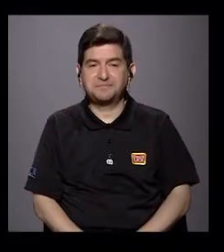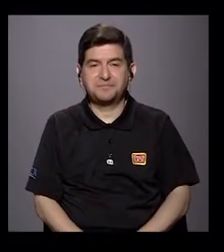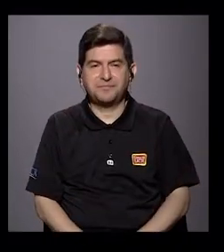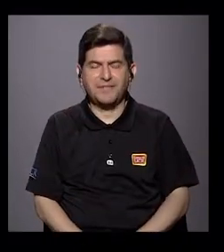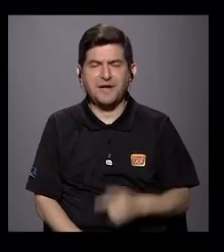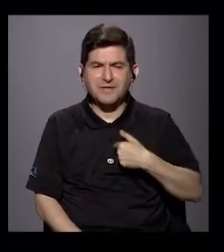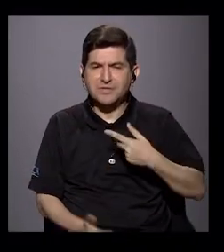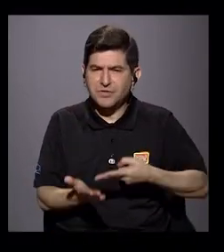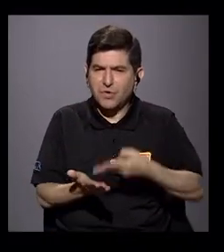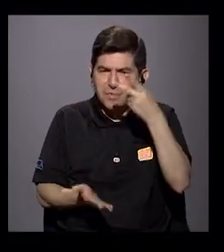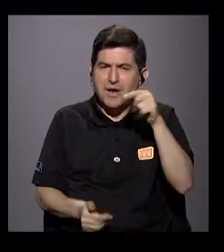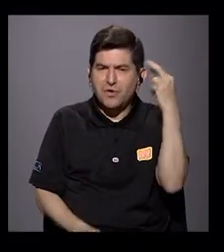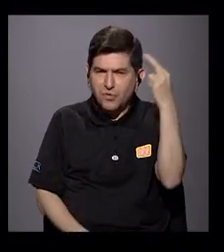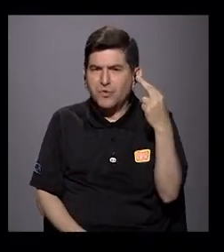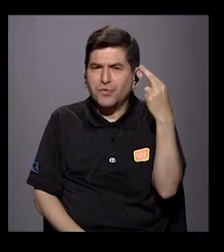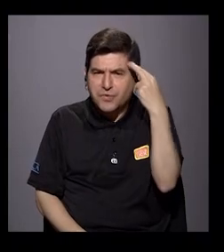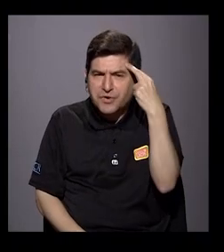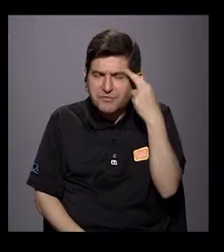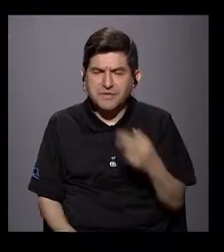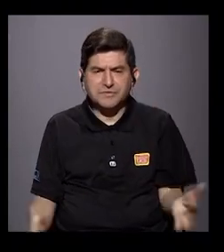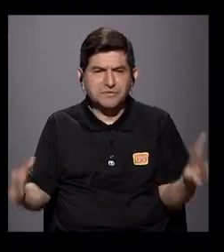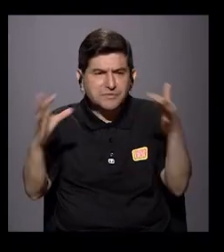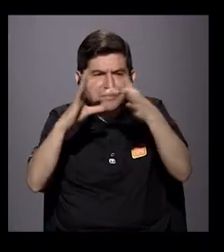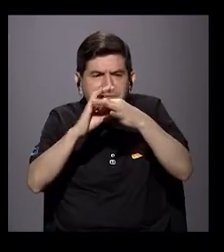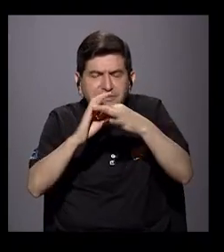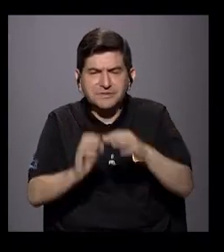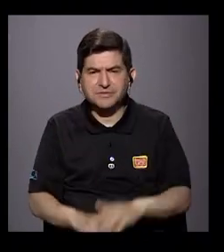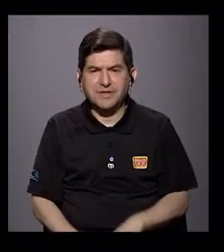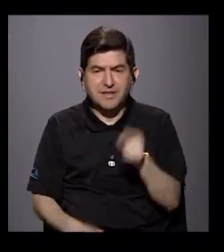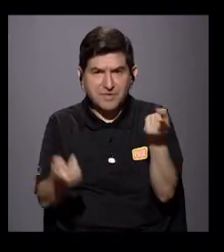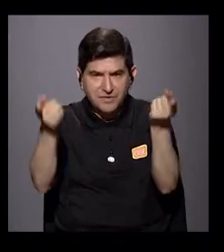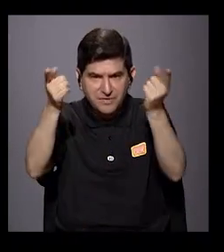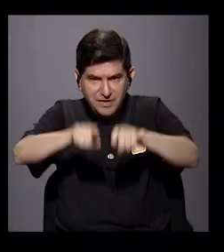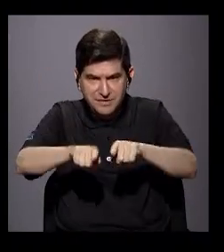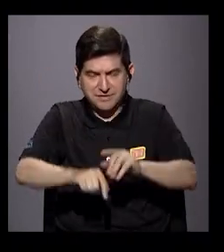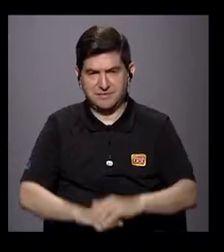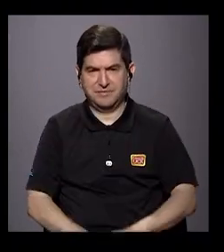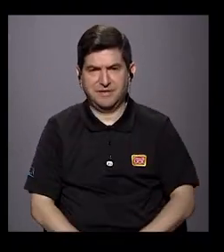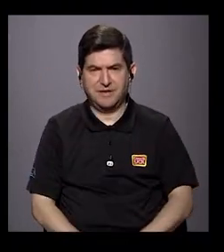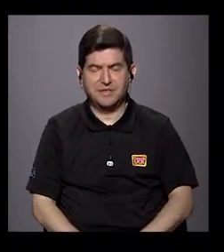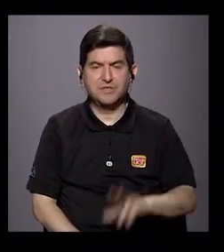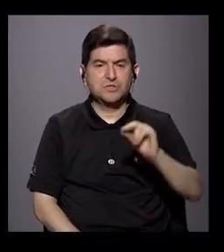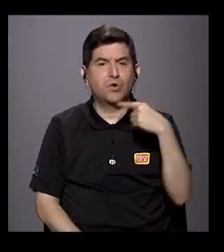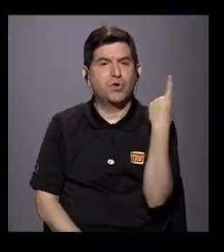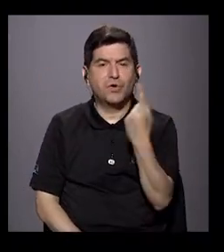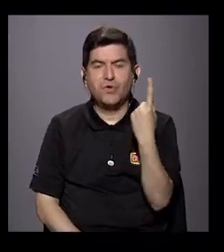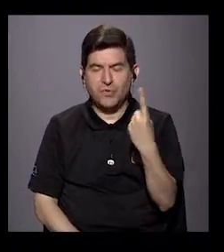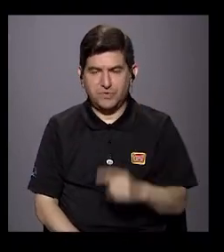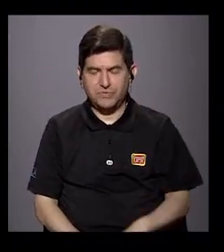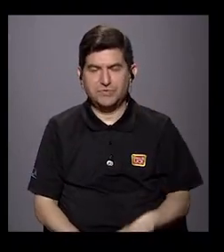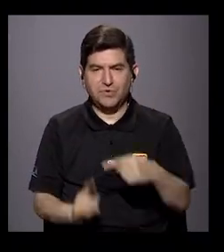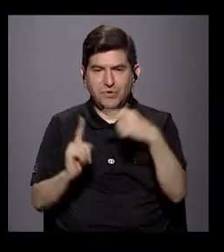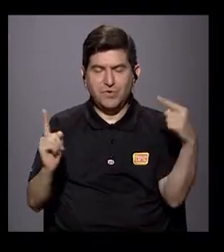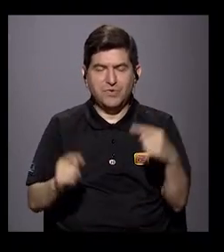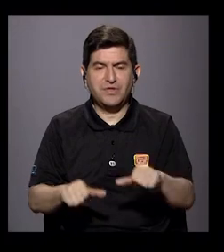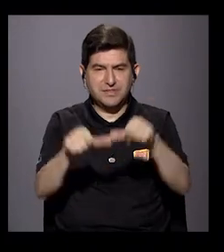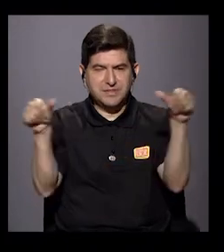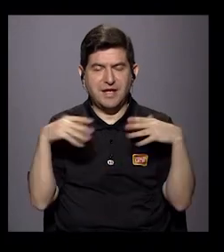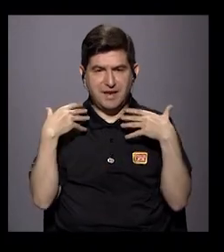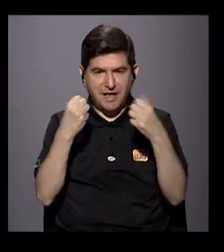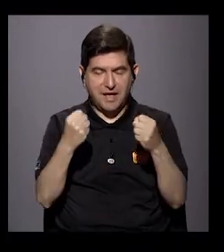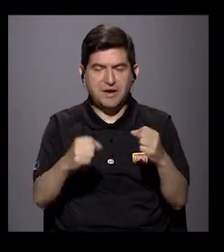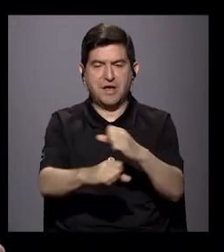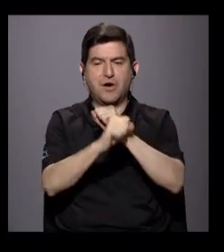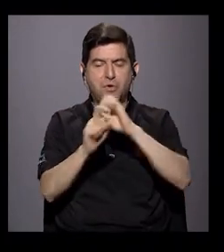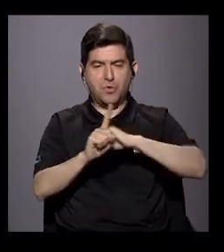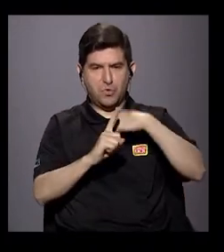Valoro mucho esas reflexiones a tono de cómo, en este caso en particular, no solamente desde la sanidad o desde la